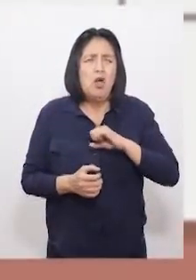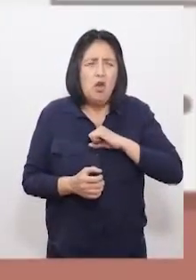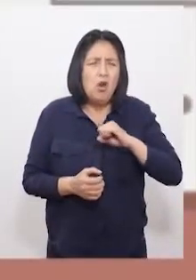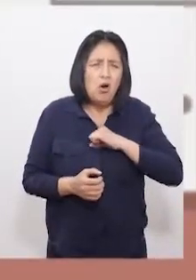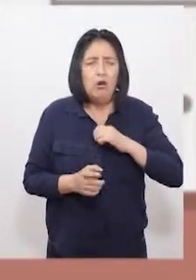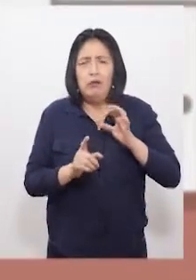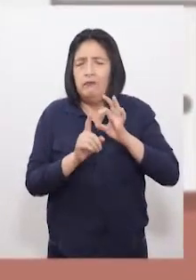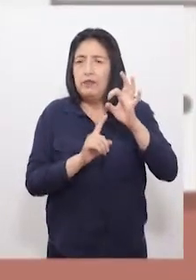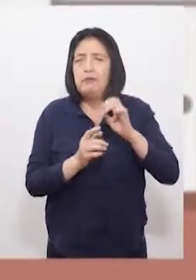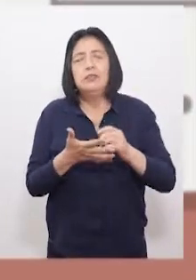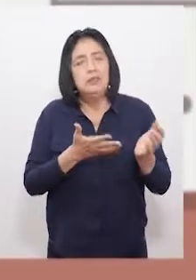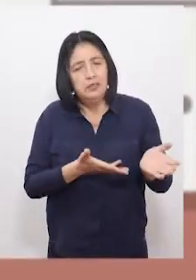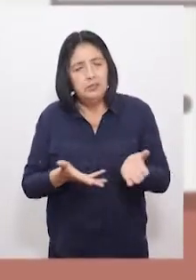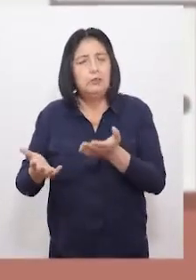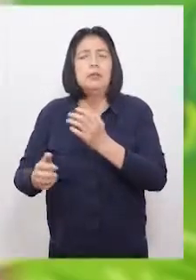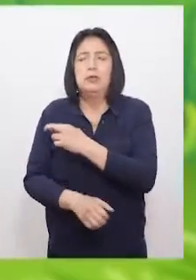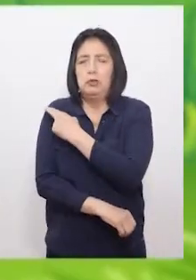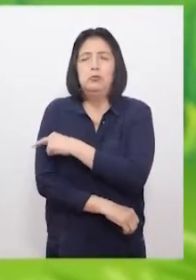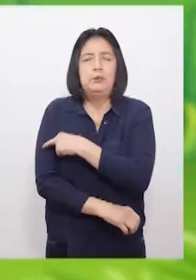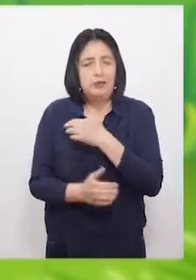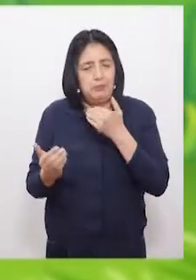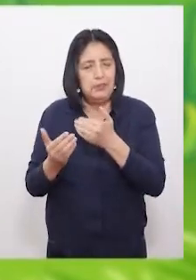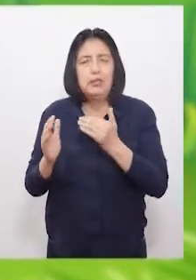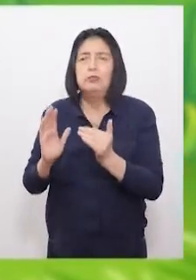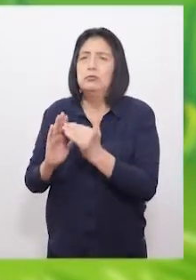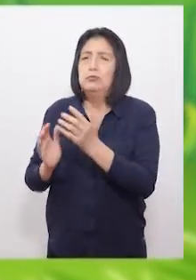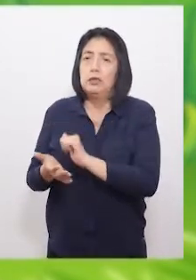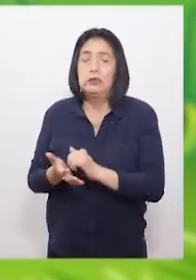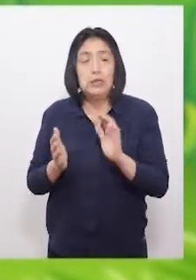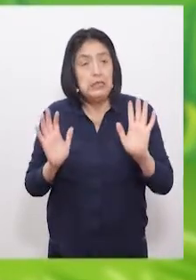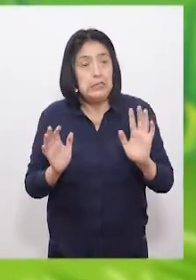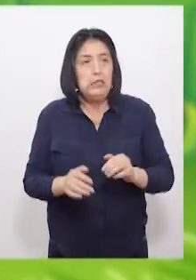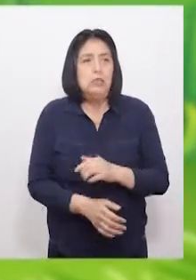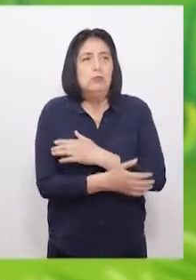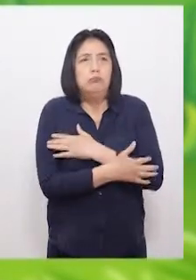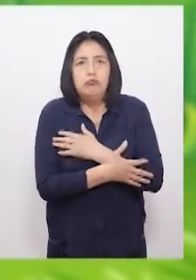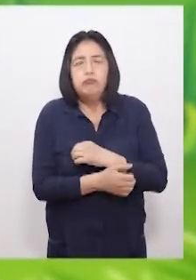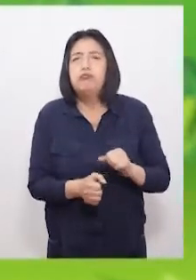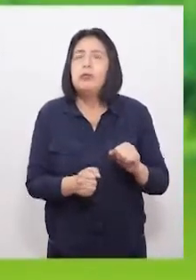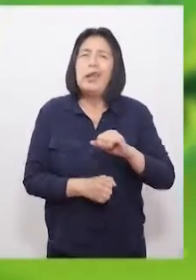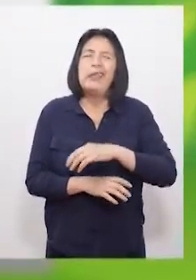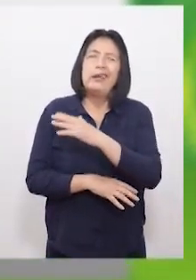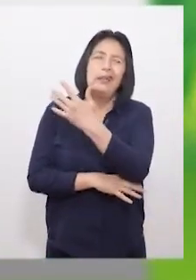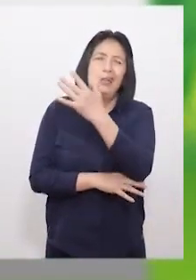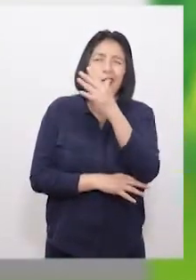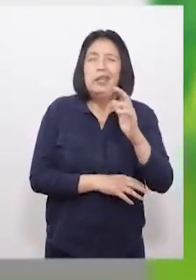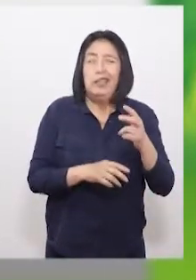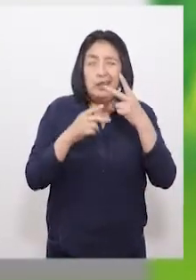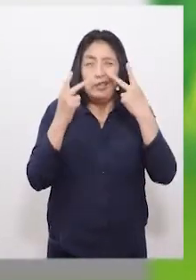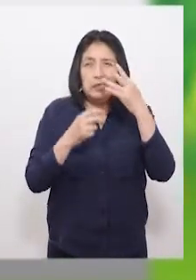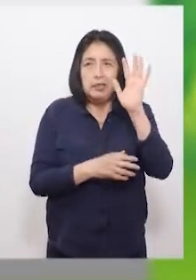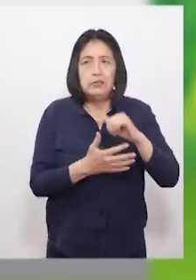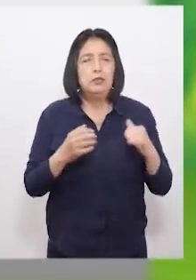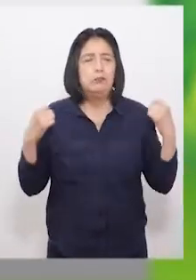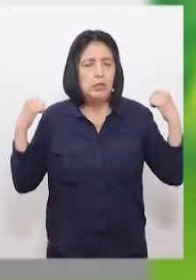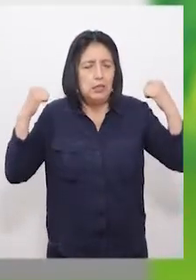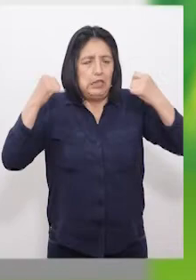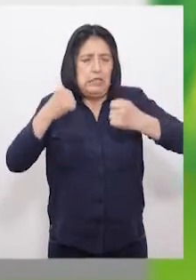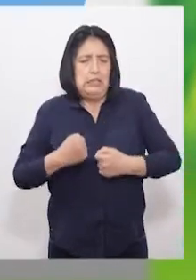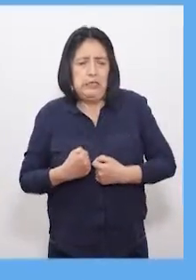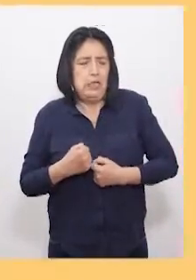trasladarse al centro de salud más cercano. Y en el caso del friaje en la selva, los chicos y chicas deben usar casaca impermeable.